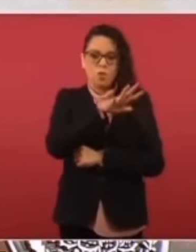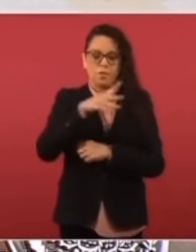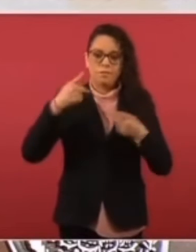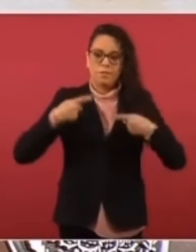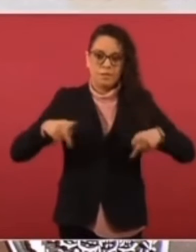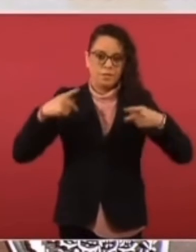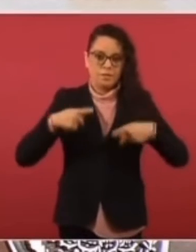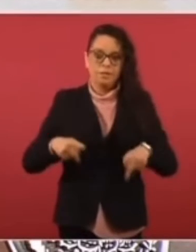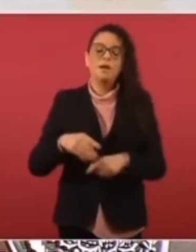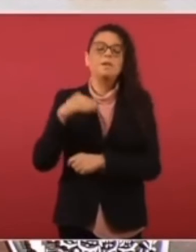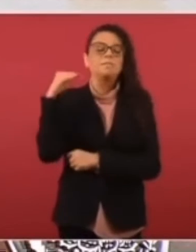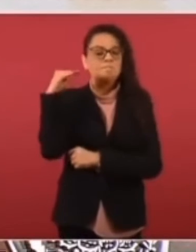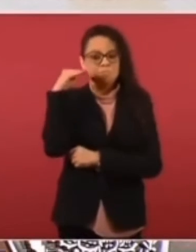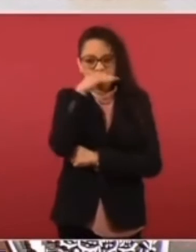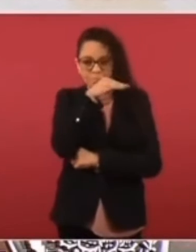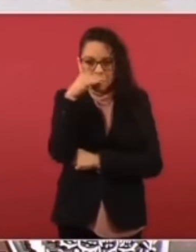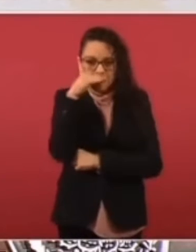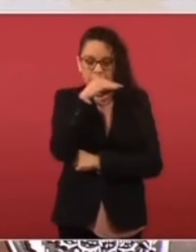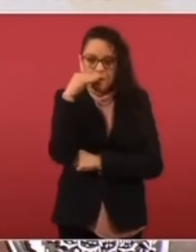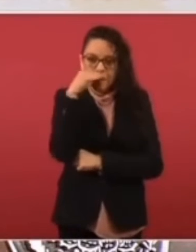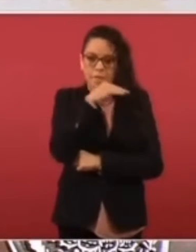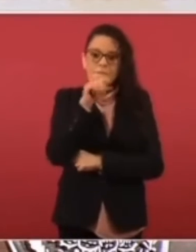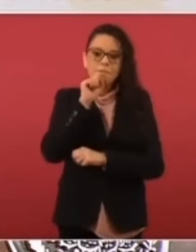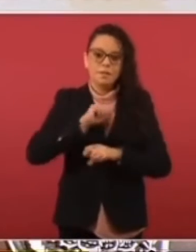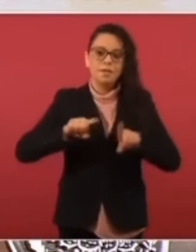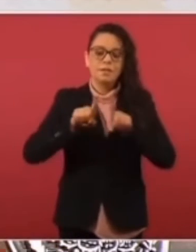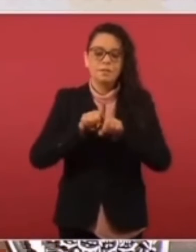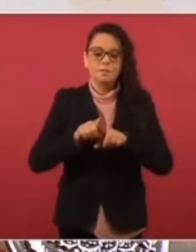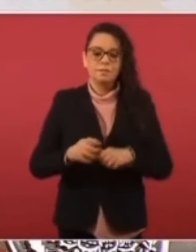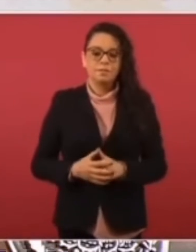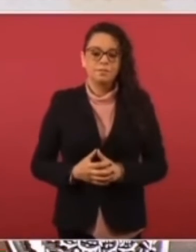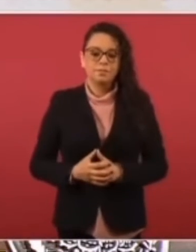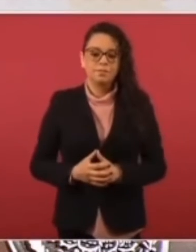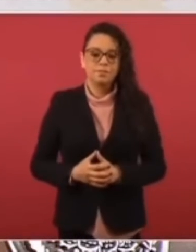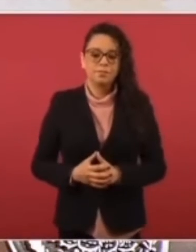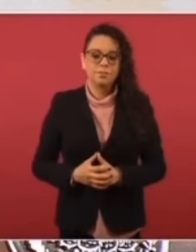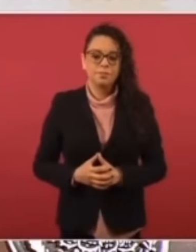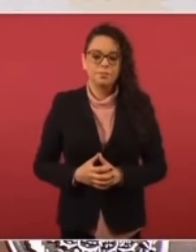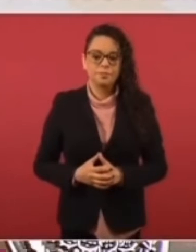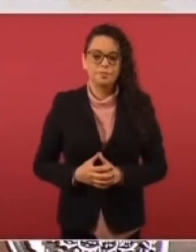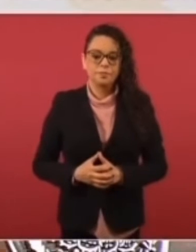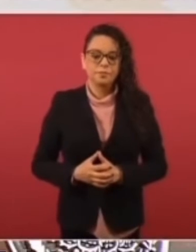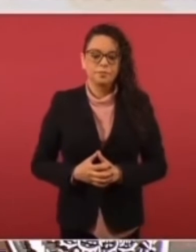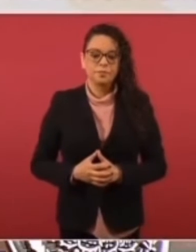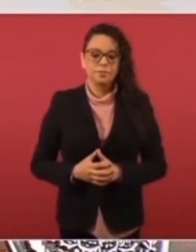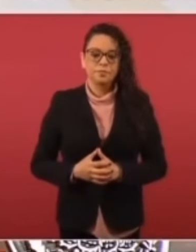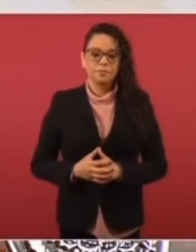que